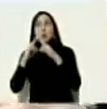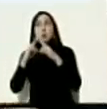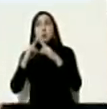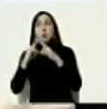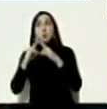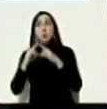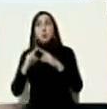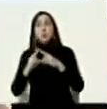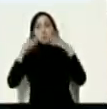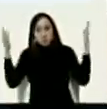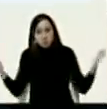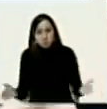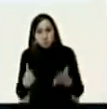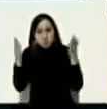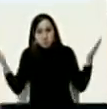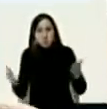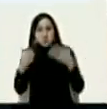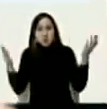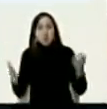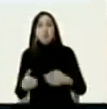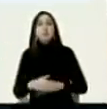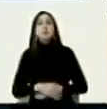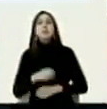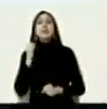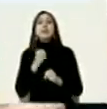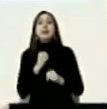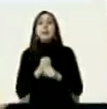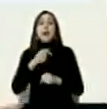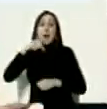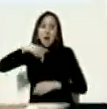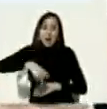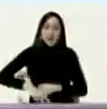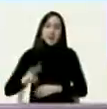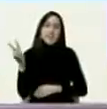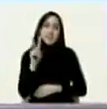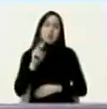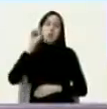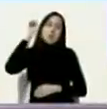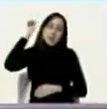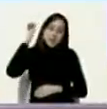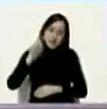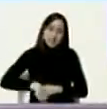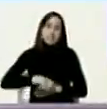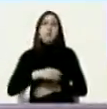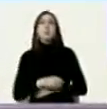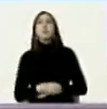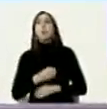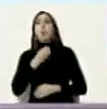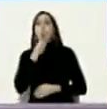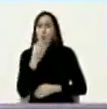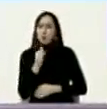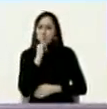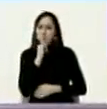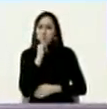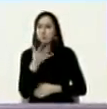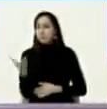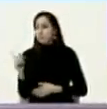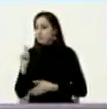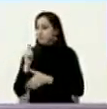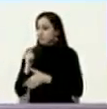a promover también encuentros de trabajo y encuentros técnicos aquí en Venezuela bueno muy buena noticia que más quiere pues Telesur